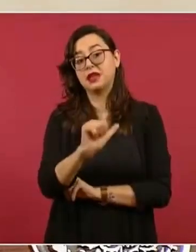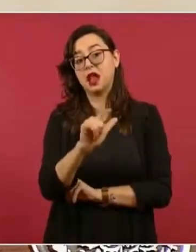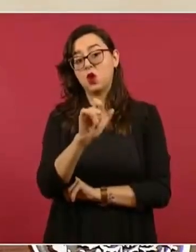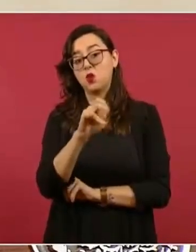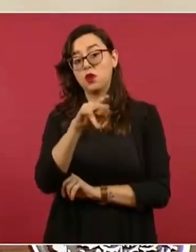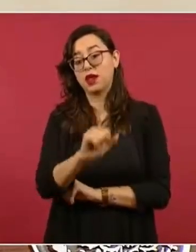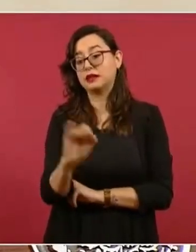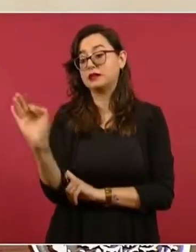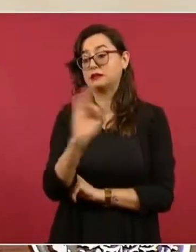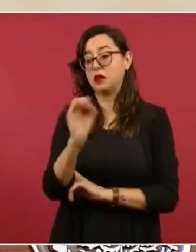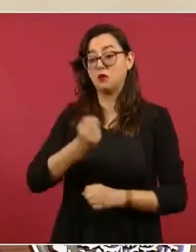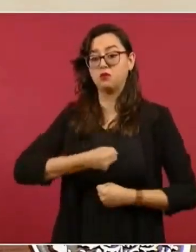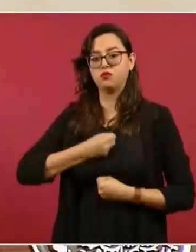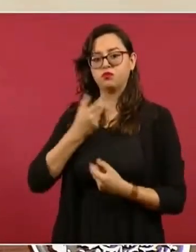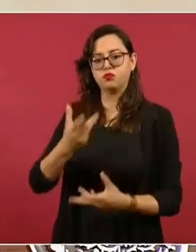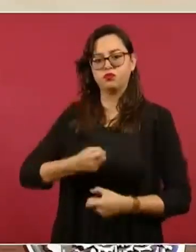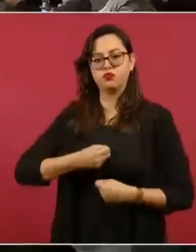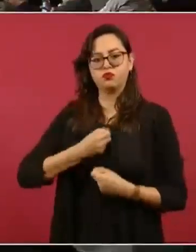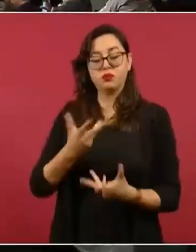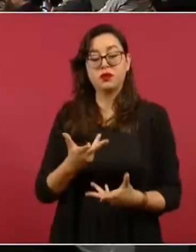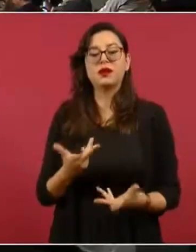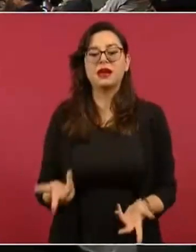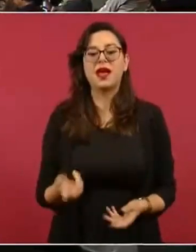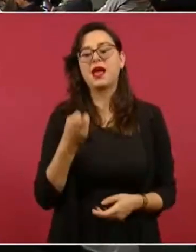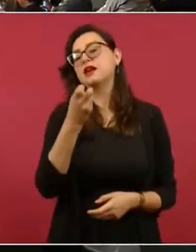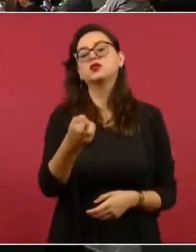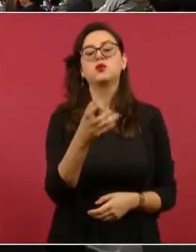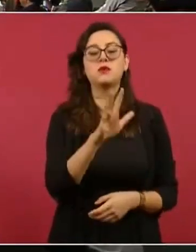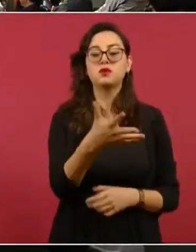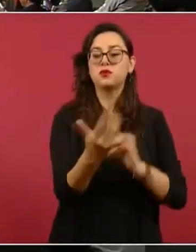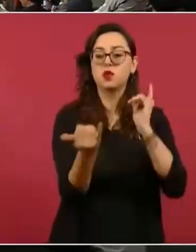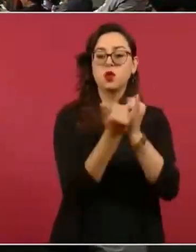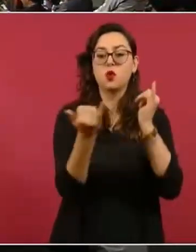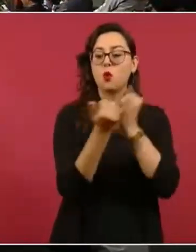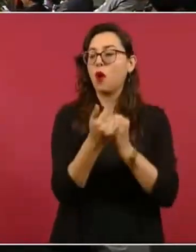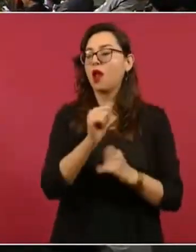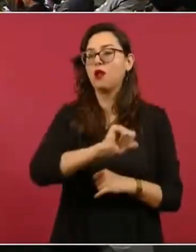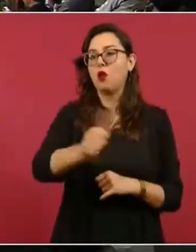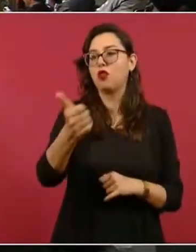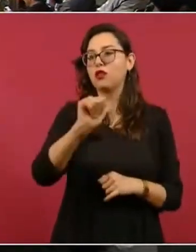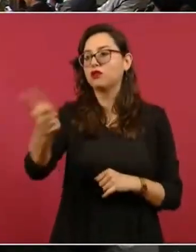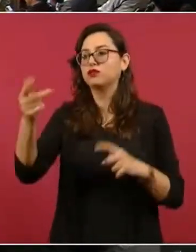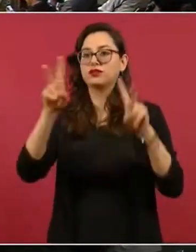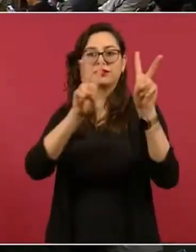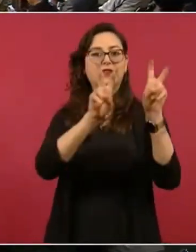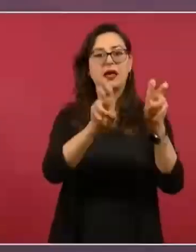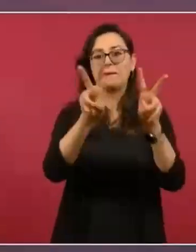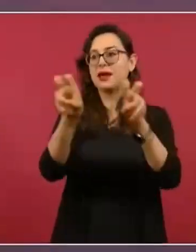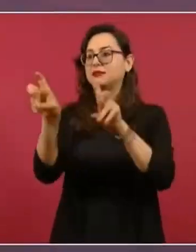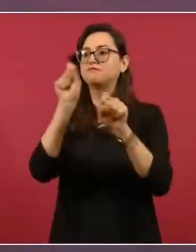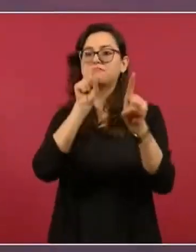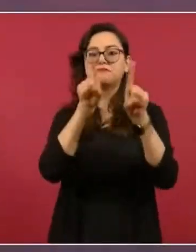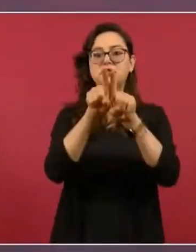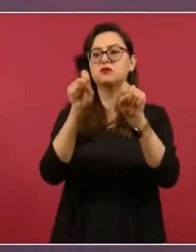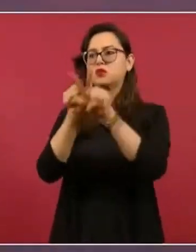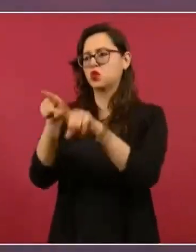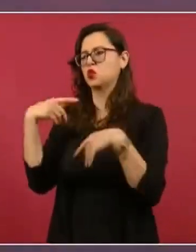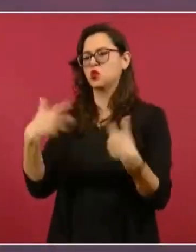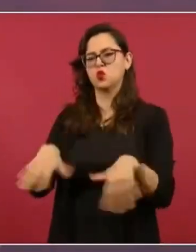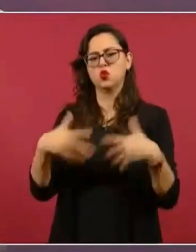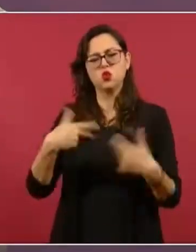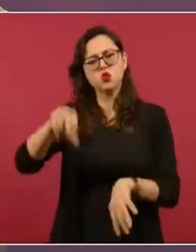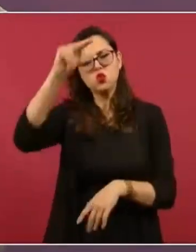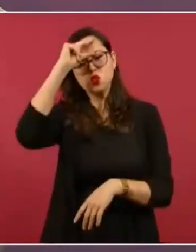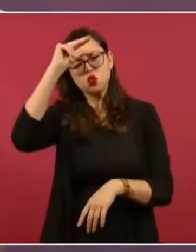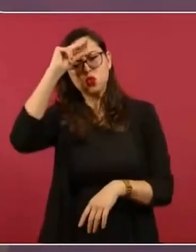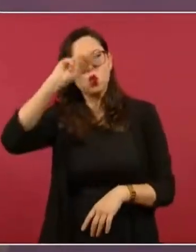Entonces, me llamó mucho la razón, pero es un poco ¿no? esto de que este son